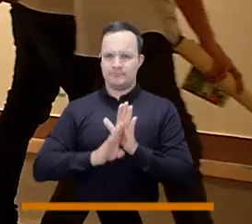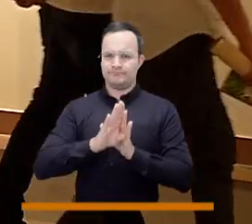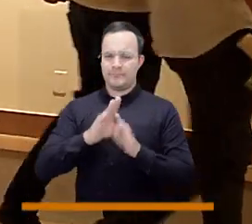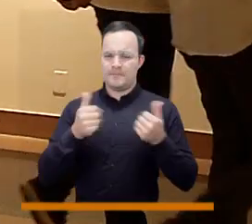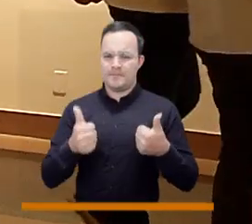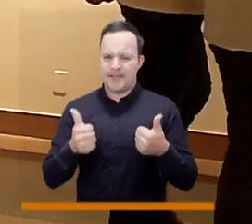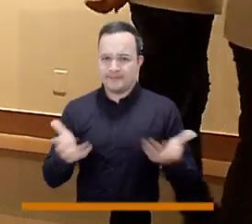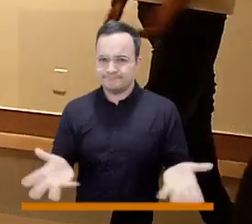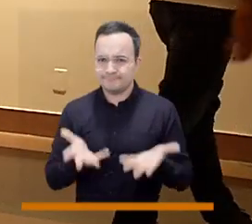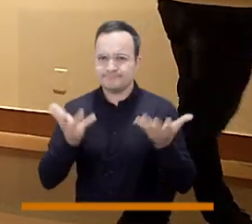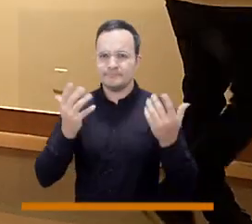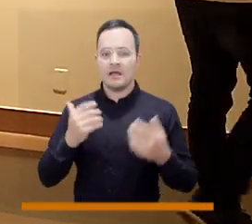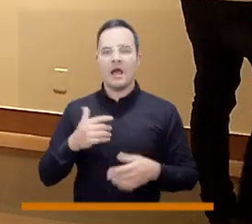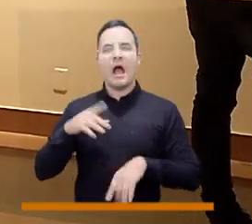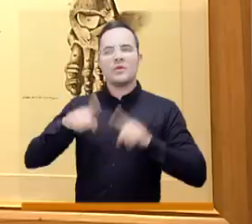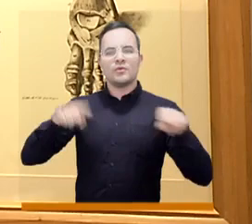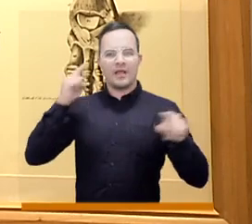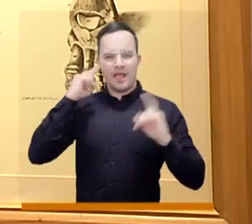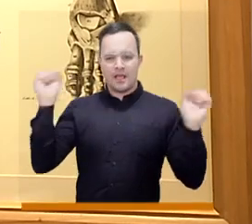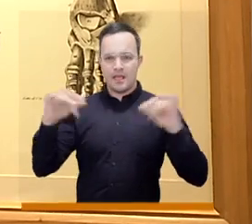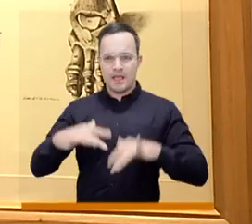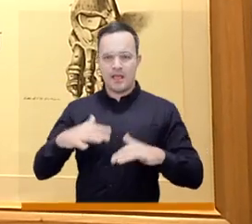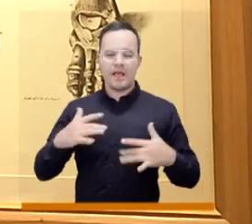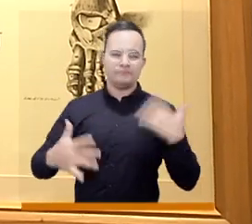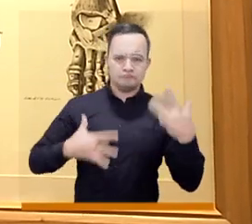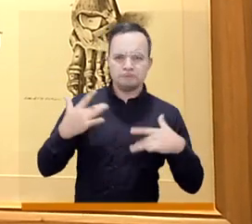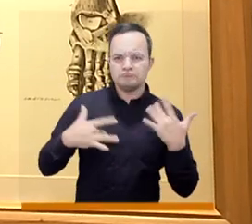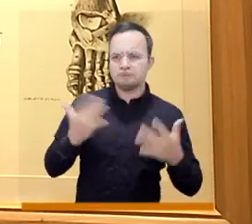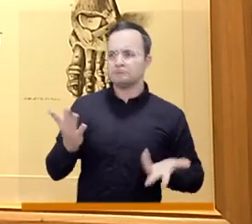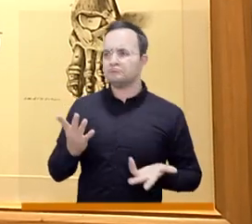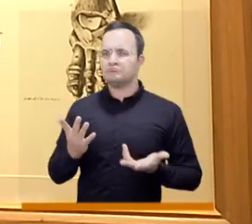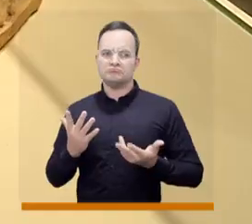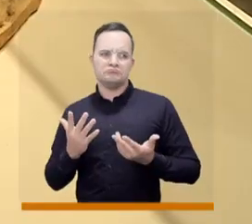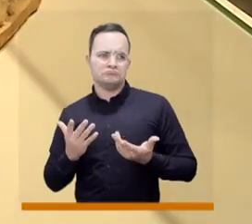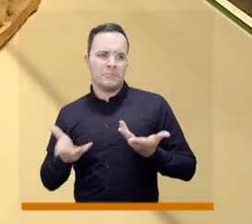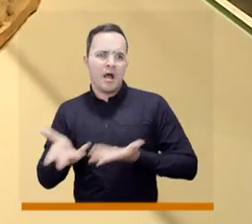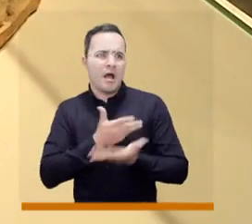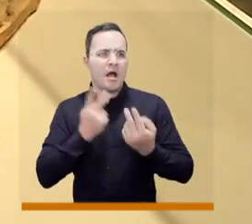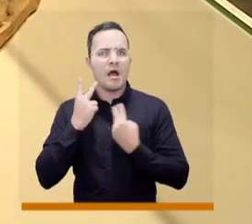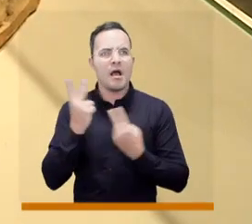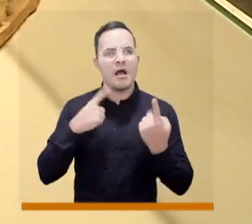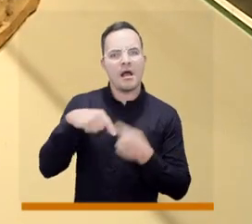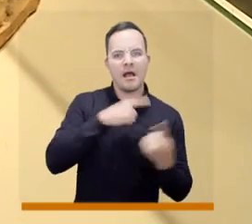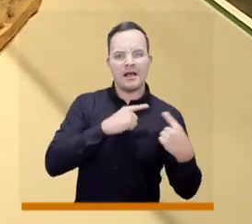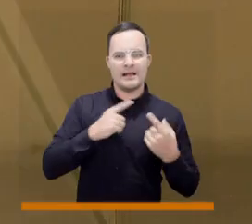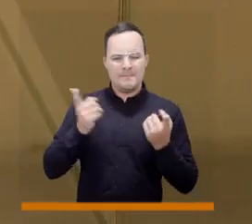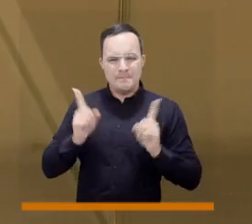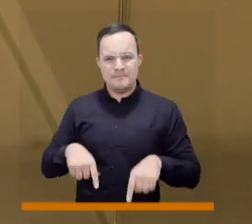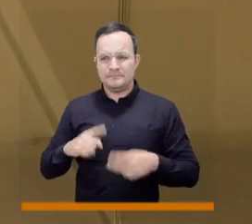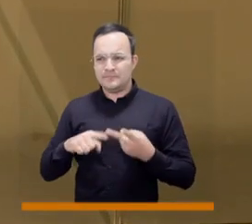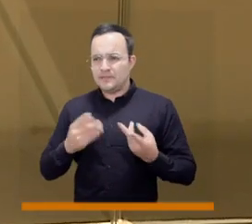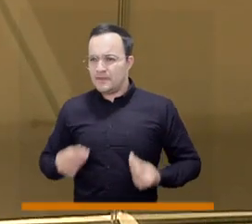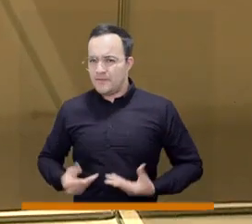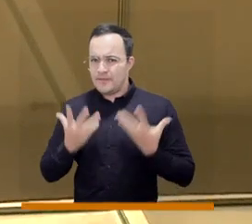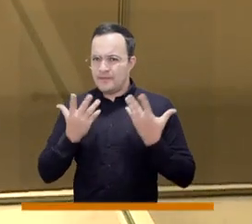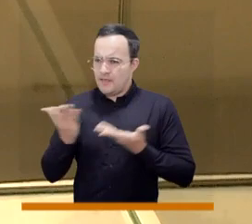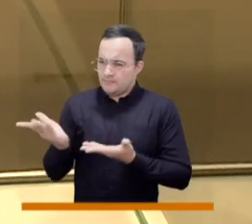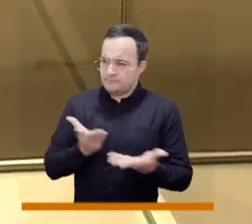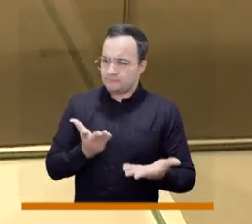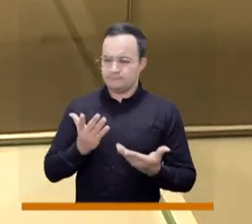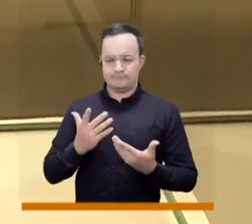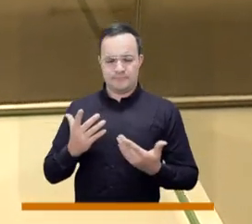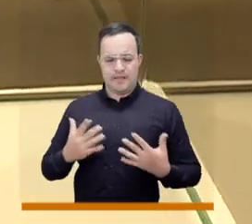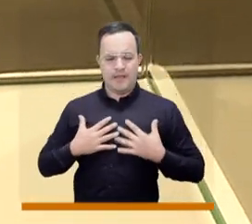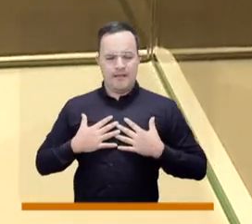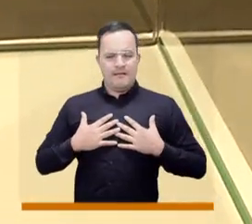encuentro, sino un espacio para la vida. Entonces, primer elemento. El segundo tiene